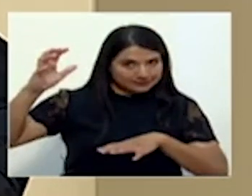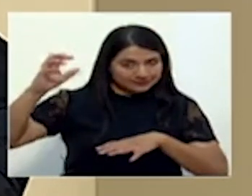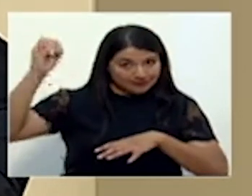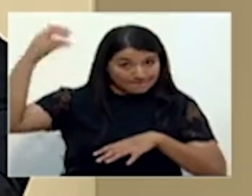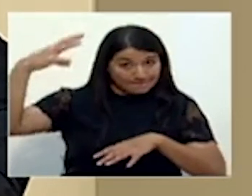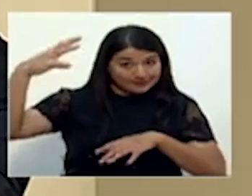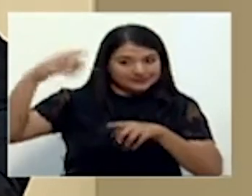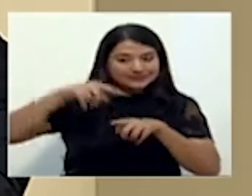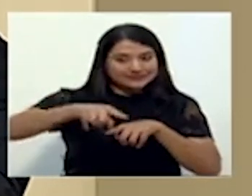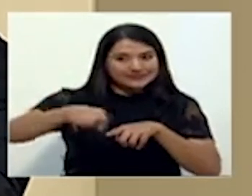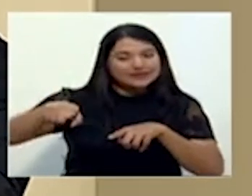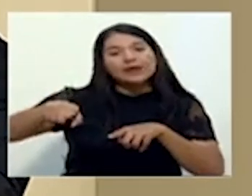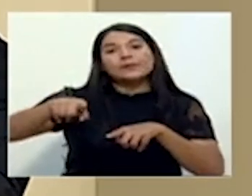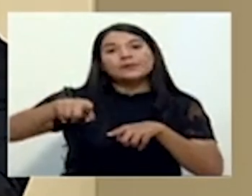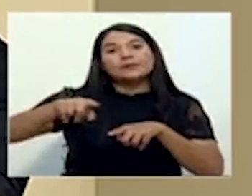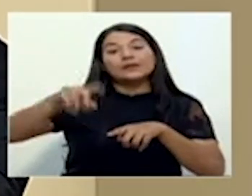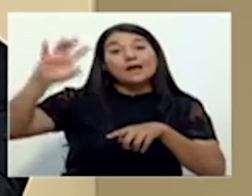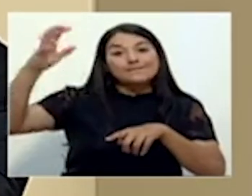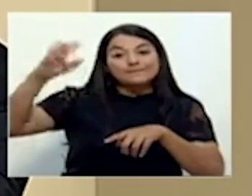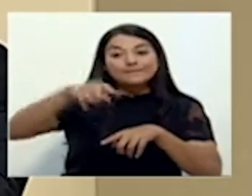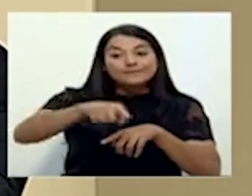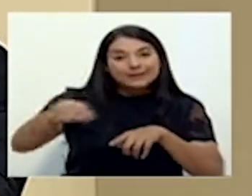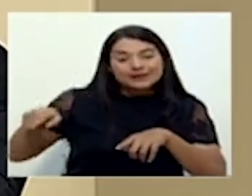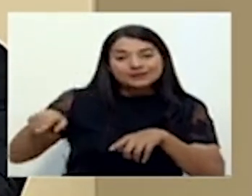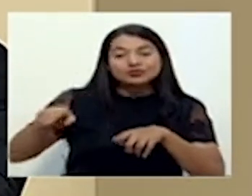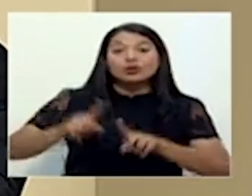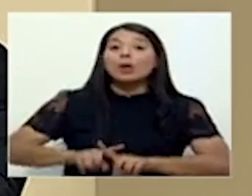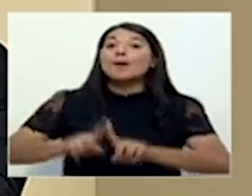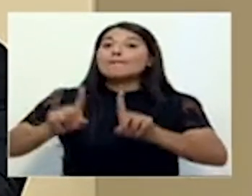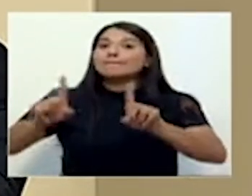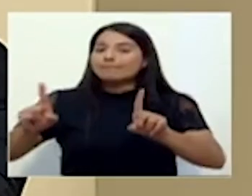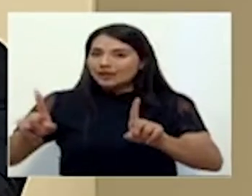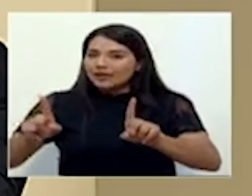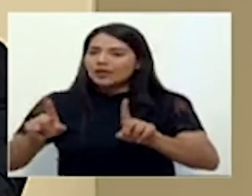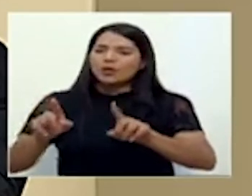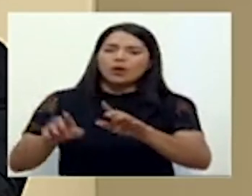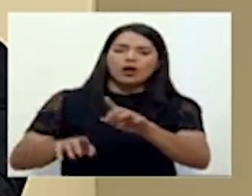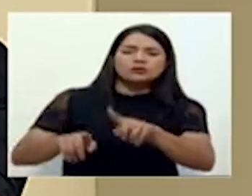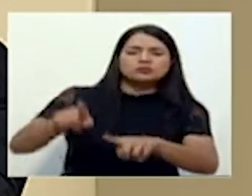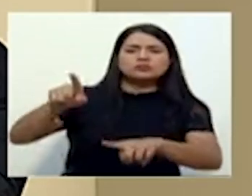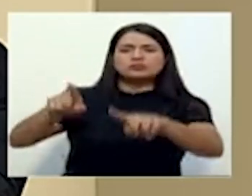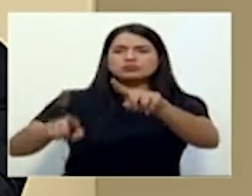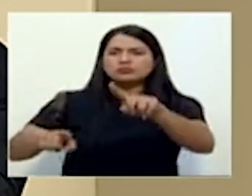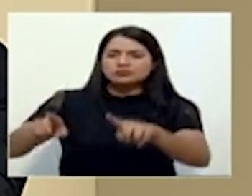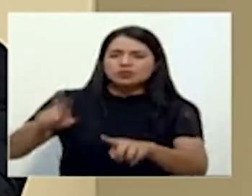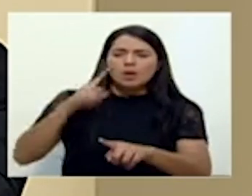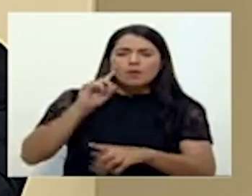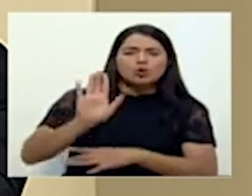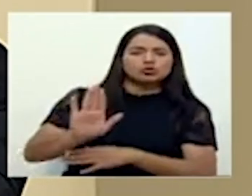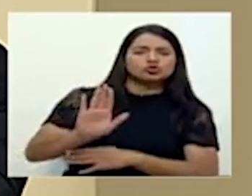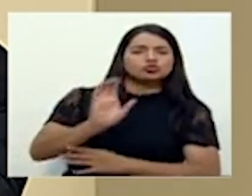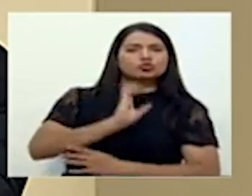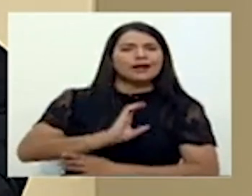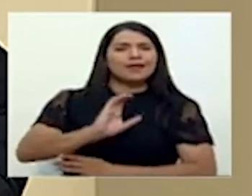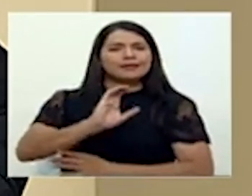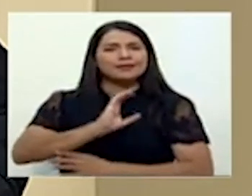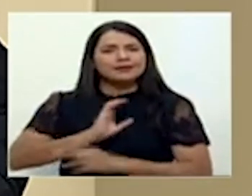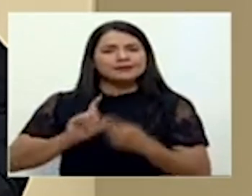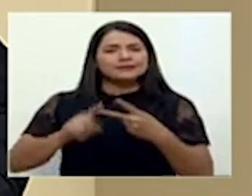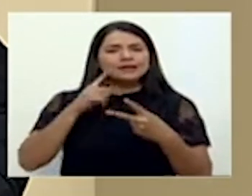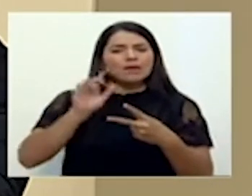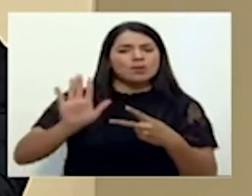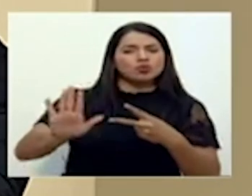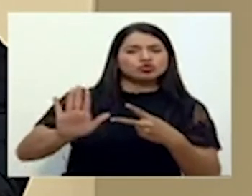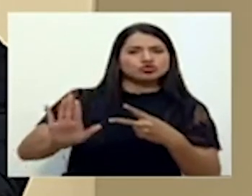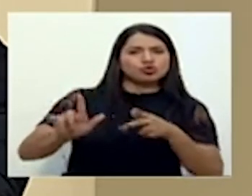síntomas, de casos que se están presentando y que por esas características, por las condiciones geográficas,